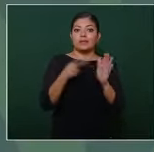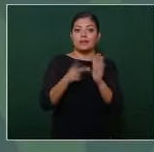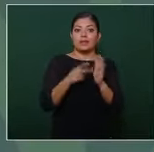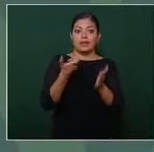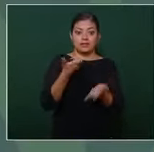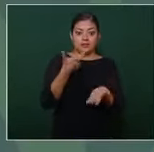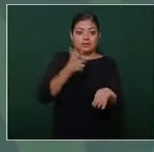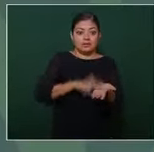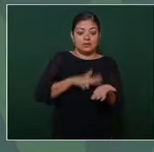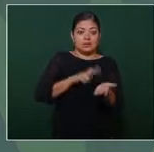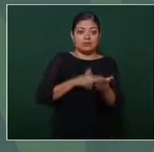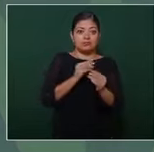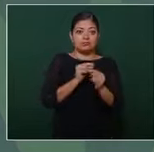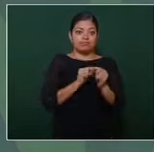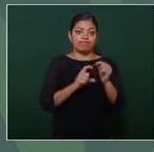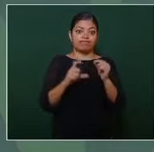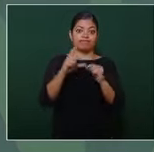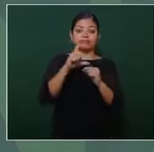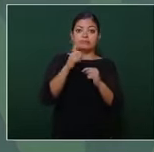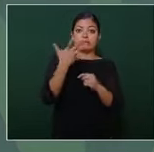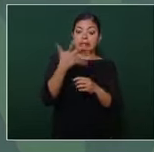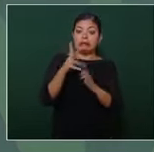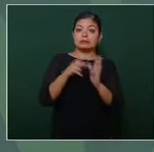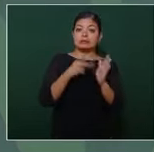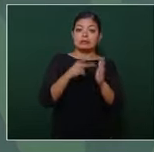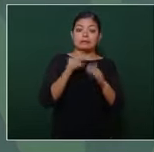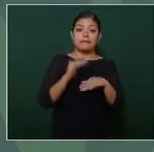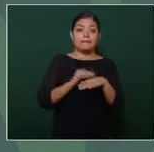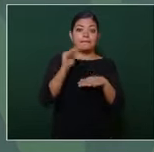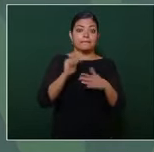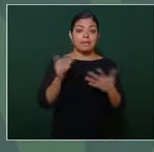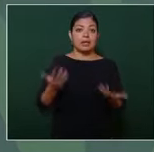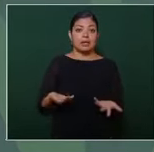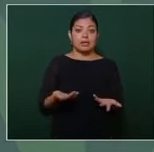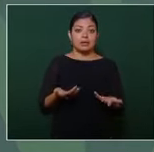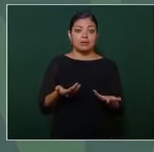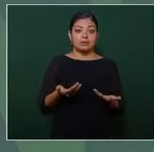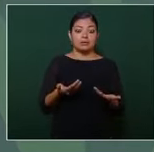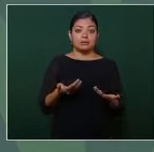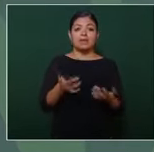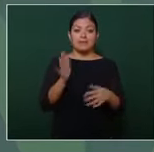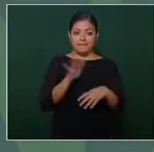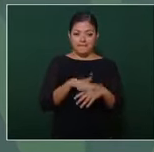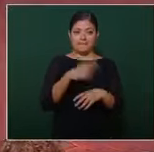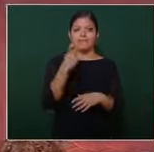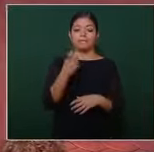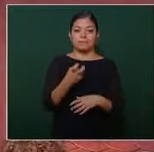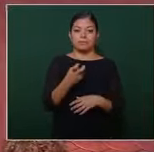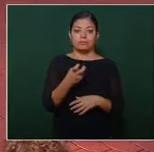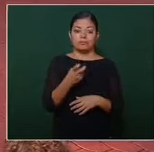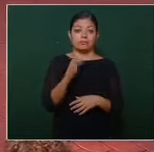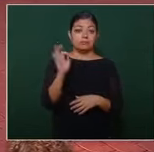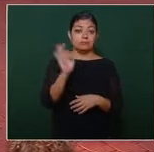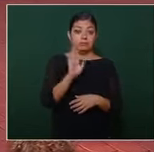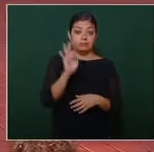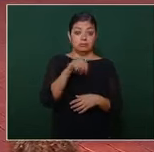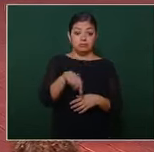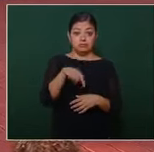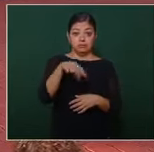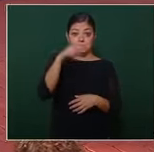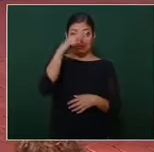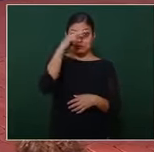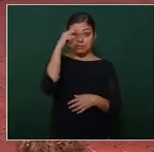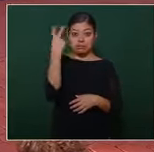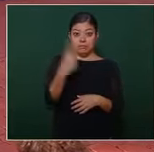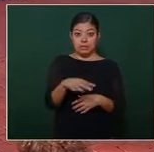costo del transporte de mercancías entonces si se produce en México nos